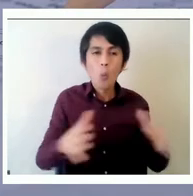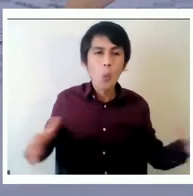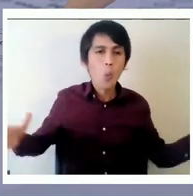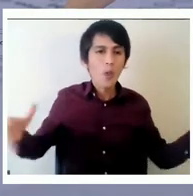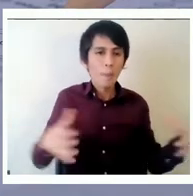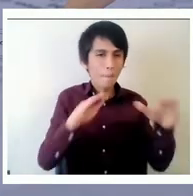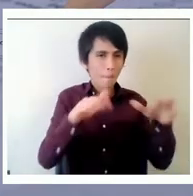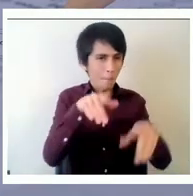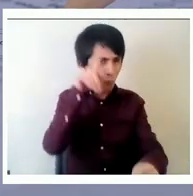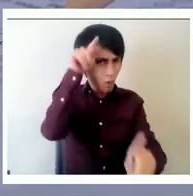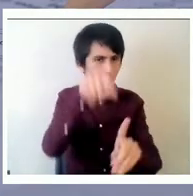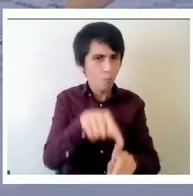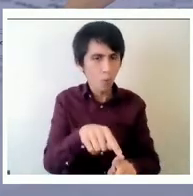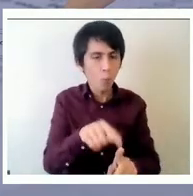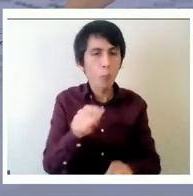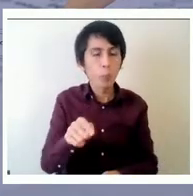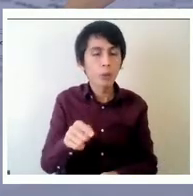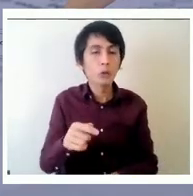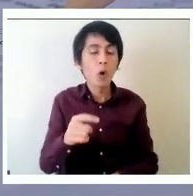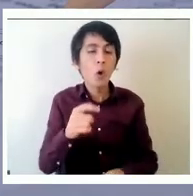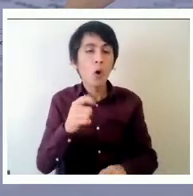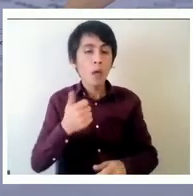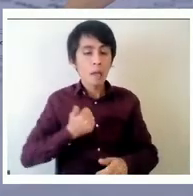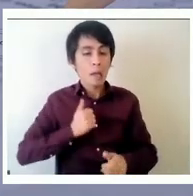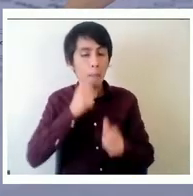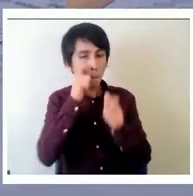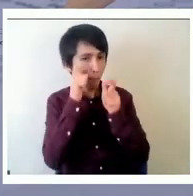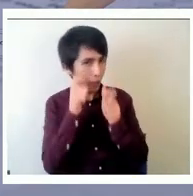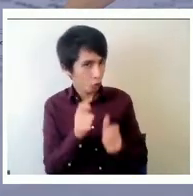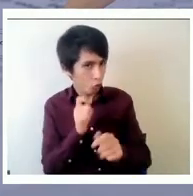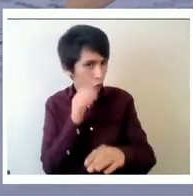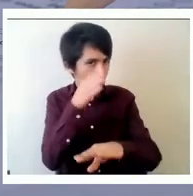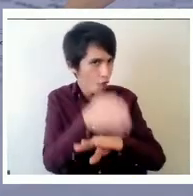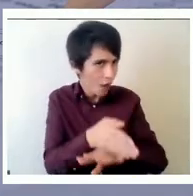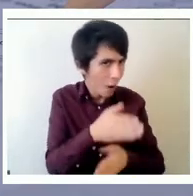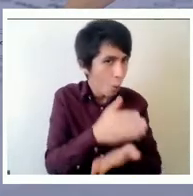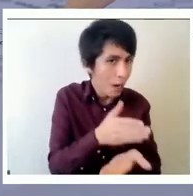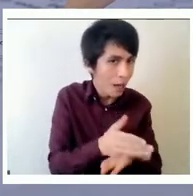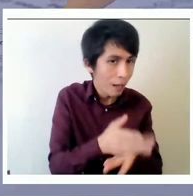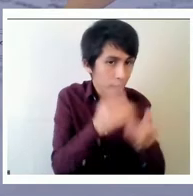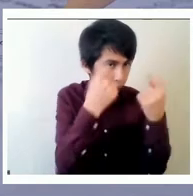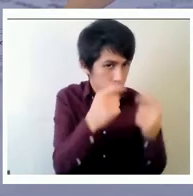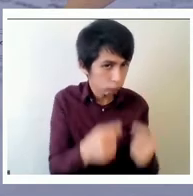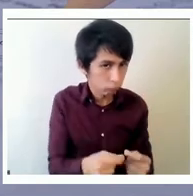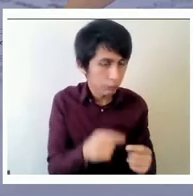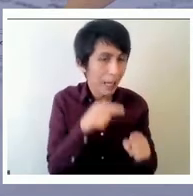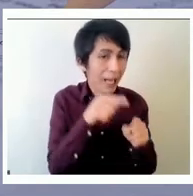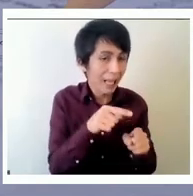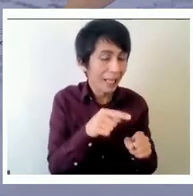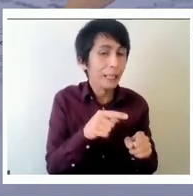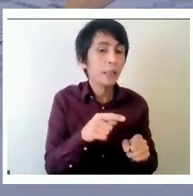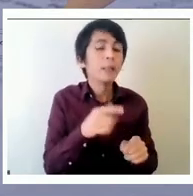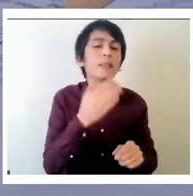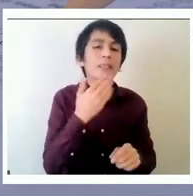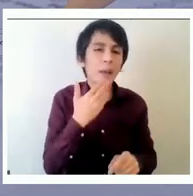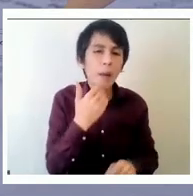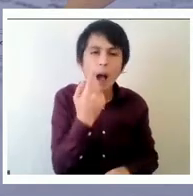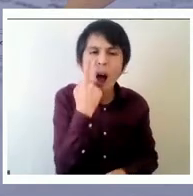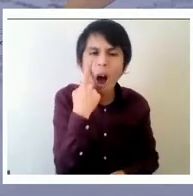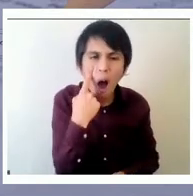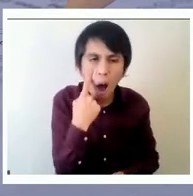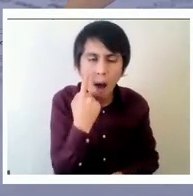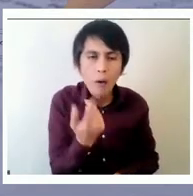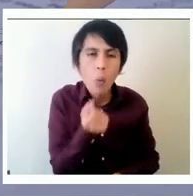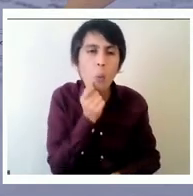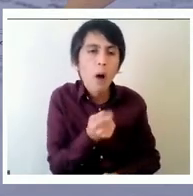tanto el inspector escolar que va a las escuelas también debería estar revisando los tipos de evidencia